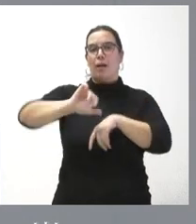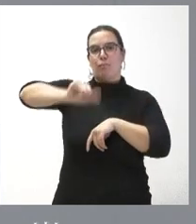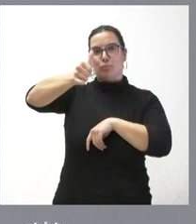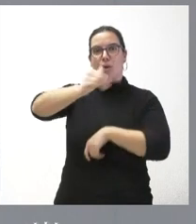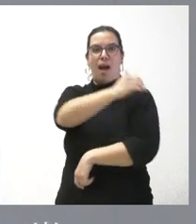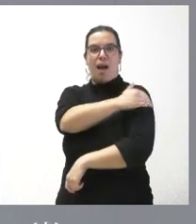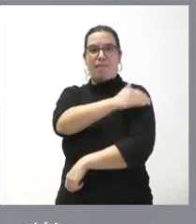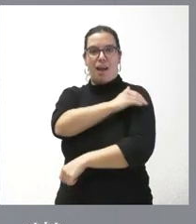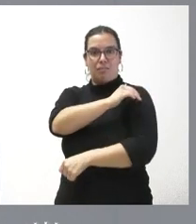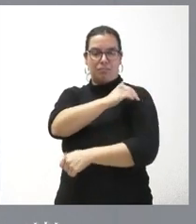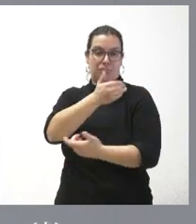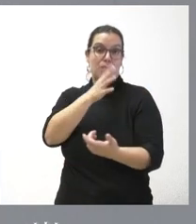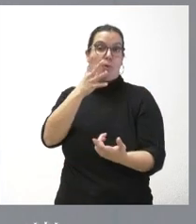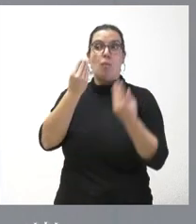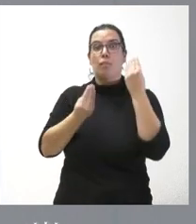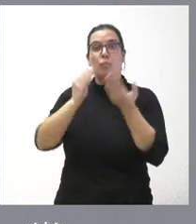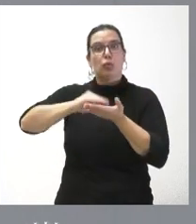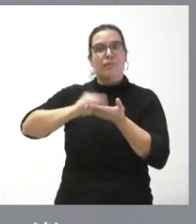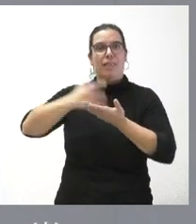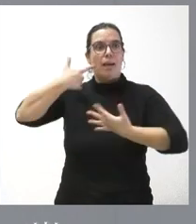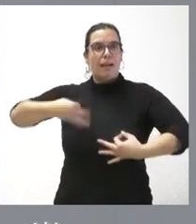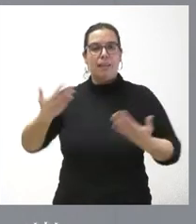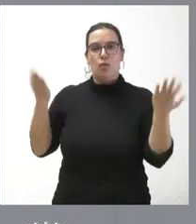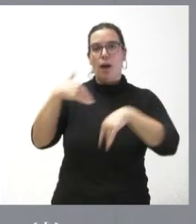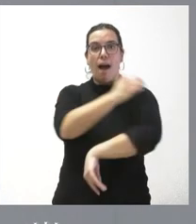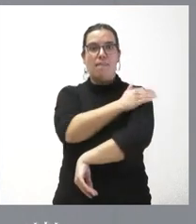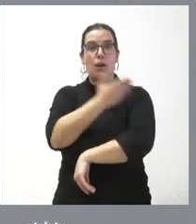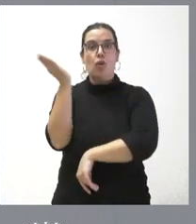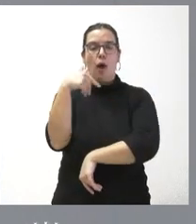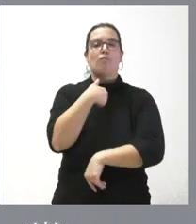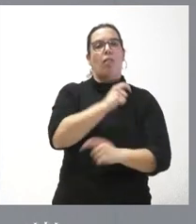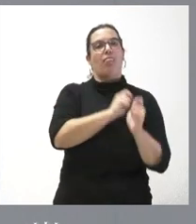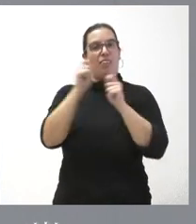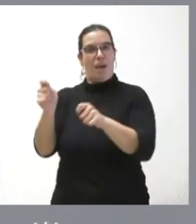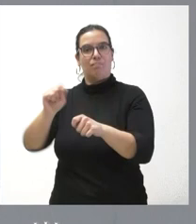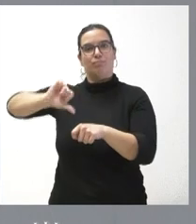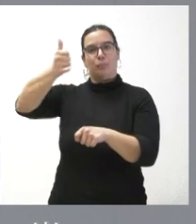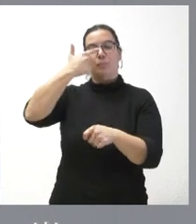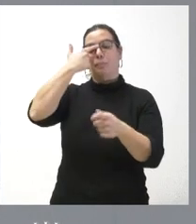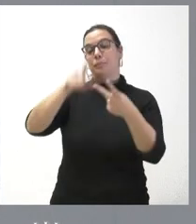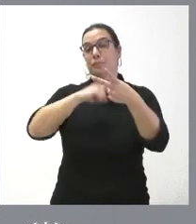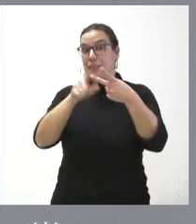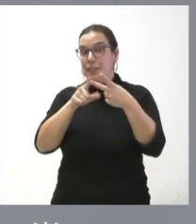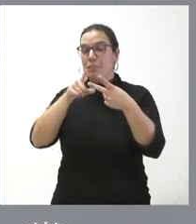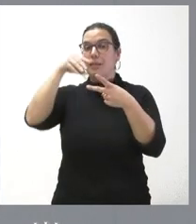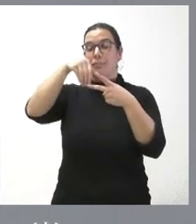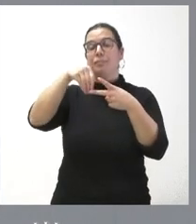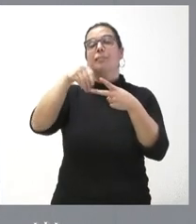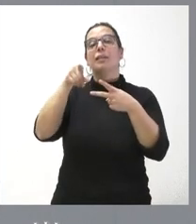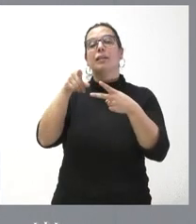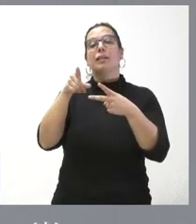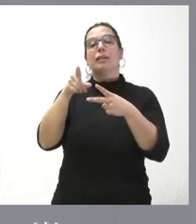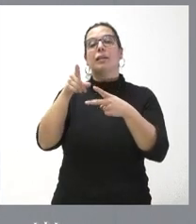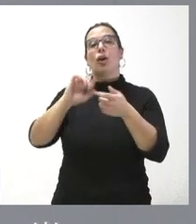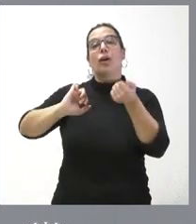financiarse en los mercados por falta de garantías y Iberaval garantiza sus avales. Y, por otro lado, el acceso en mejores condiciones de interés